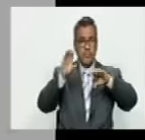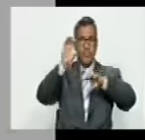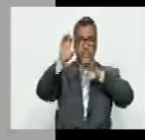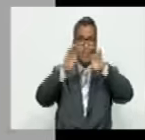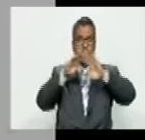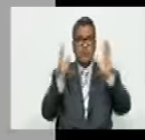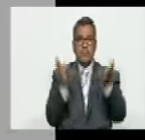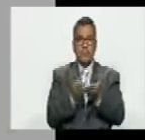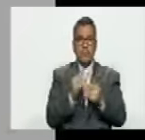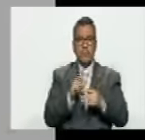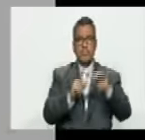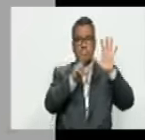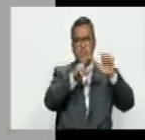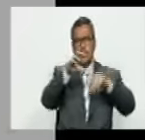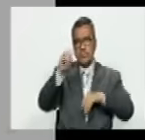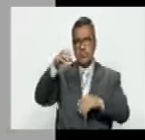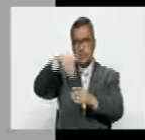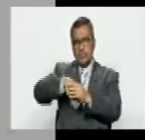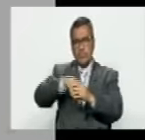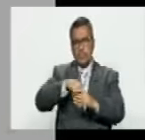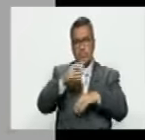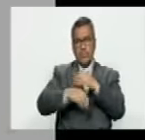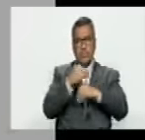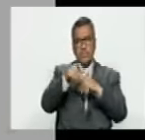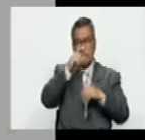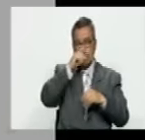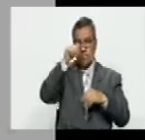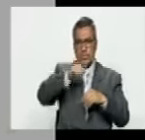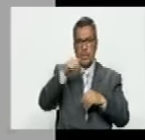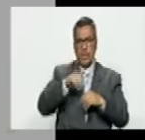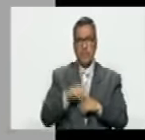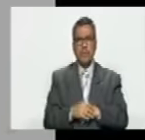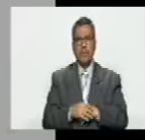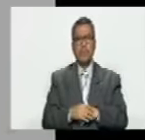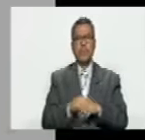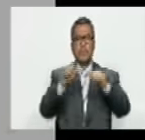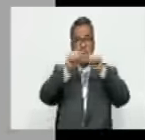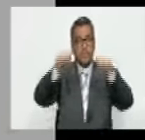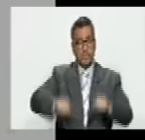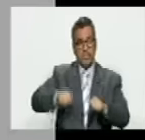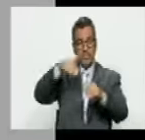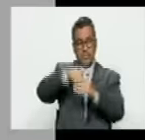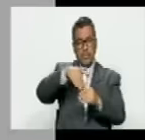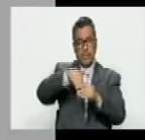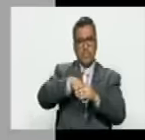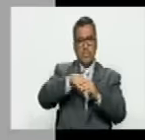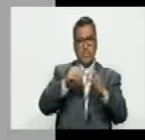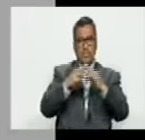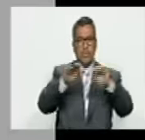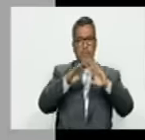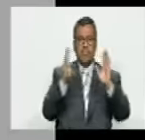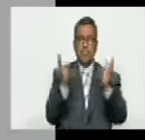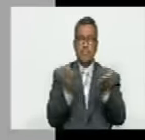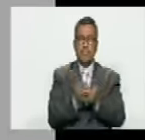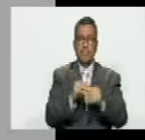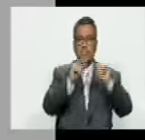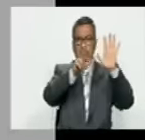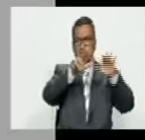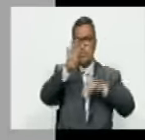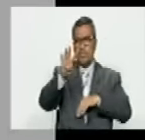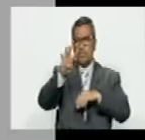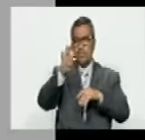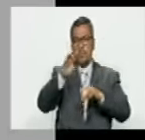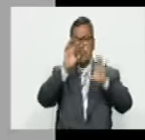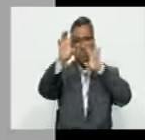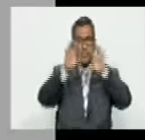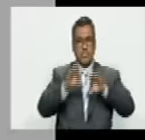que en las ochenta y tantas elecciones que va a haber este año a los sistemas electorales en todo el mundo 84 elecciones en 84